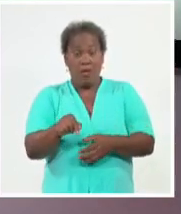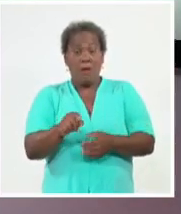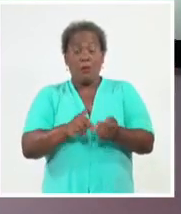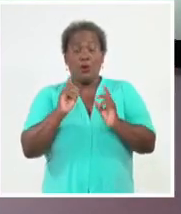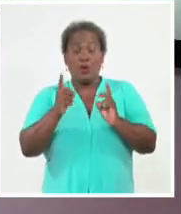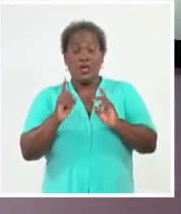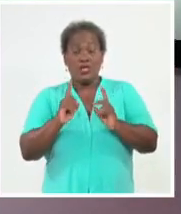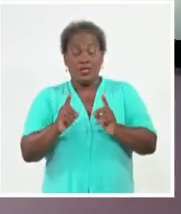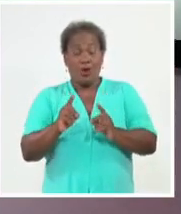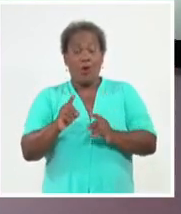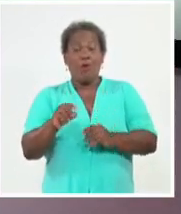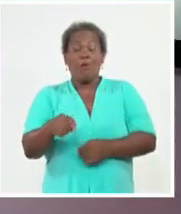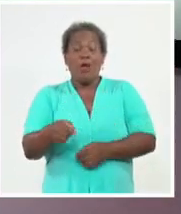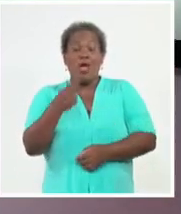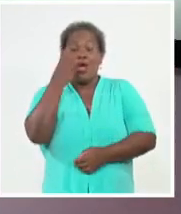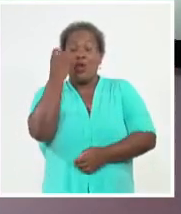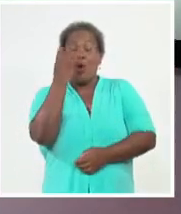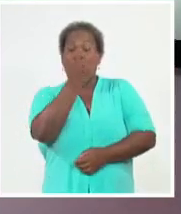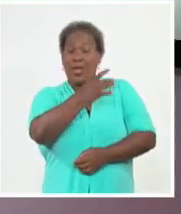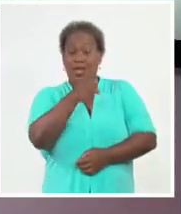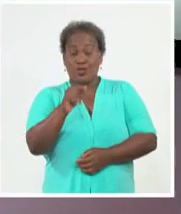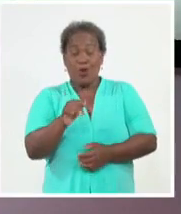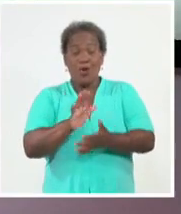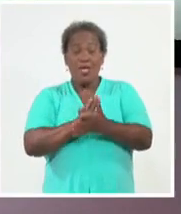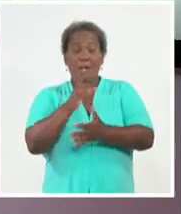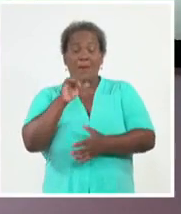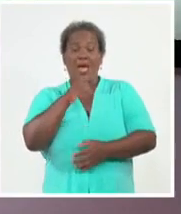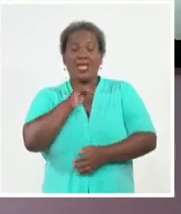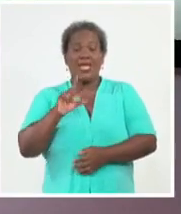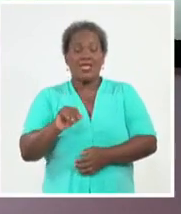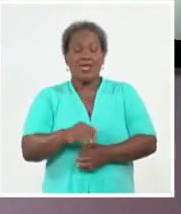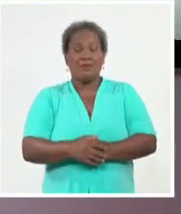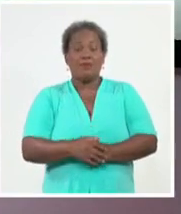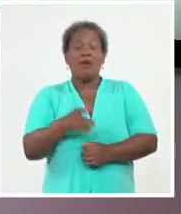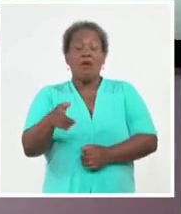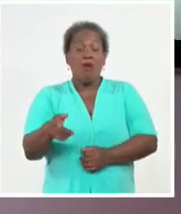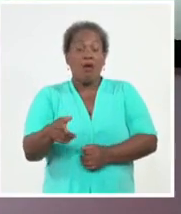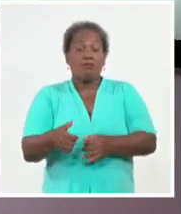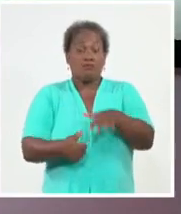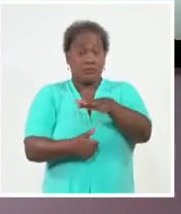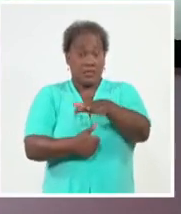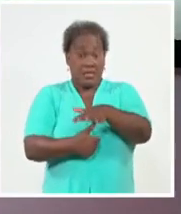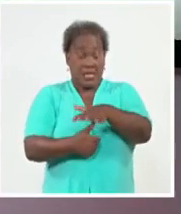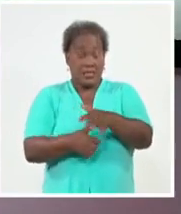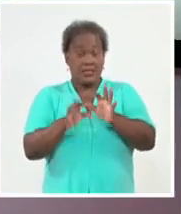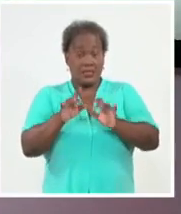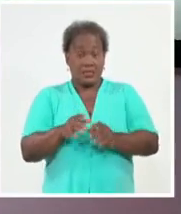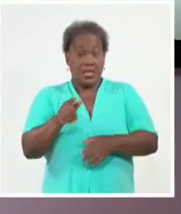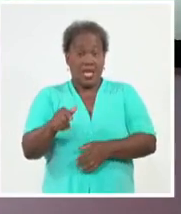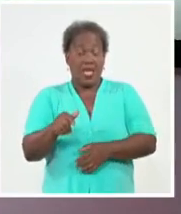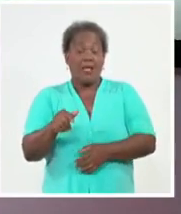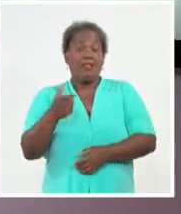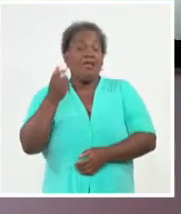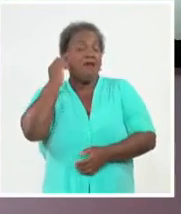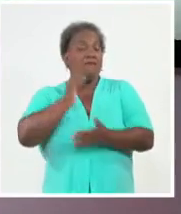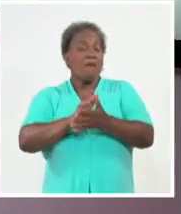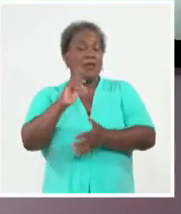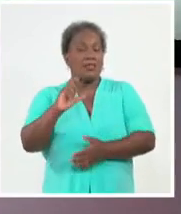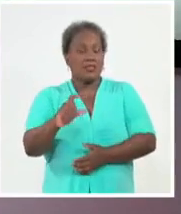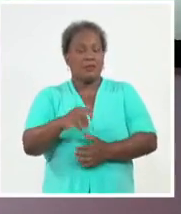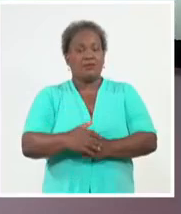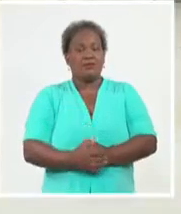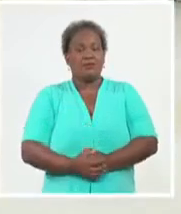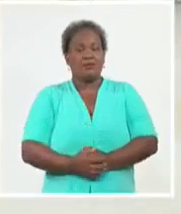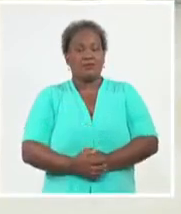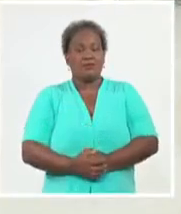Roberto Morales Ojeda, secretaria general de la Dirección Nacional de la Federación de Mujeres Cubanas y secretario de Organización y Política de Cuadros, respectivamente.